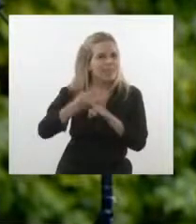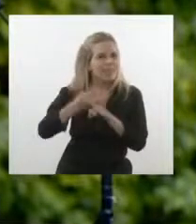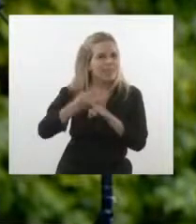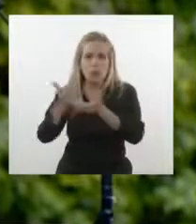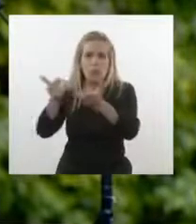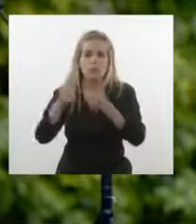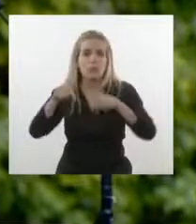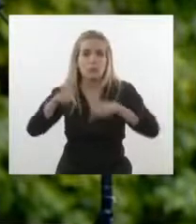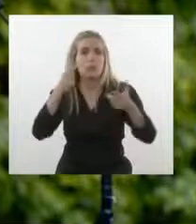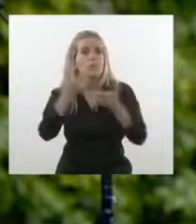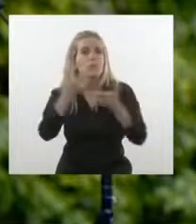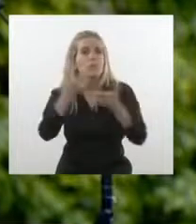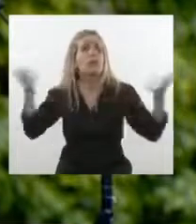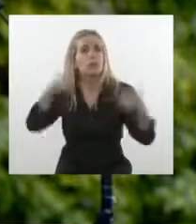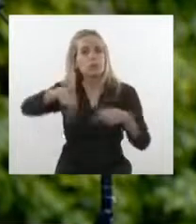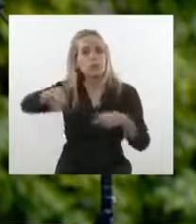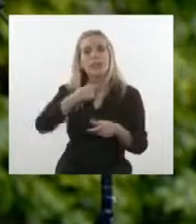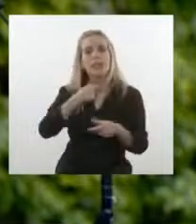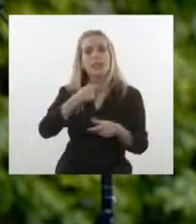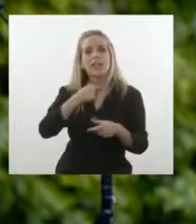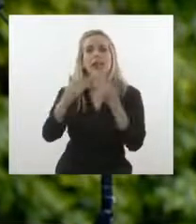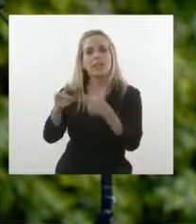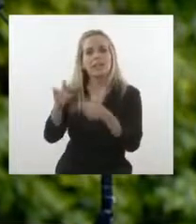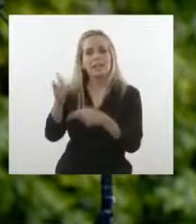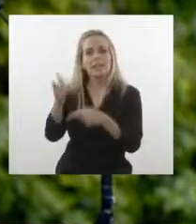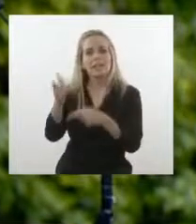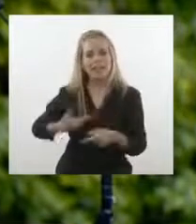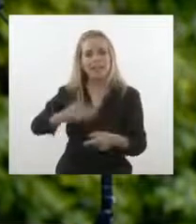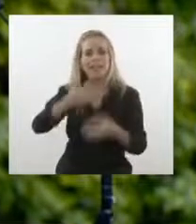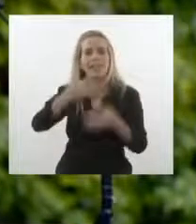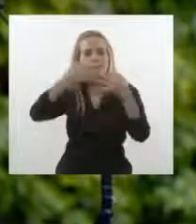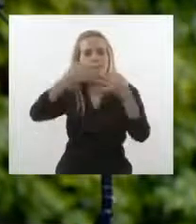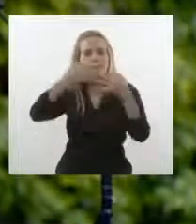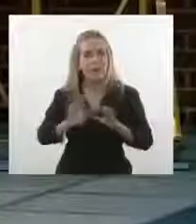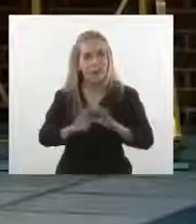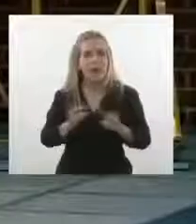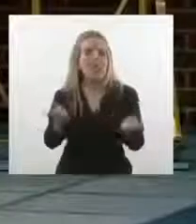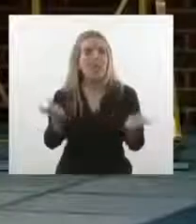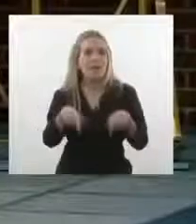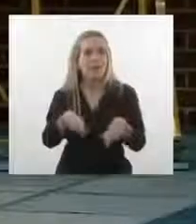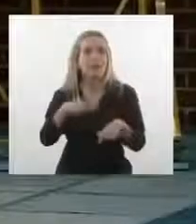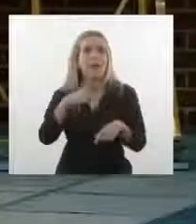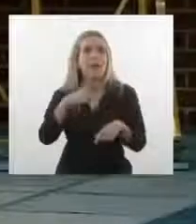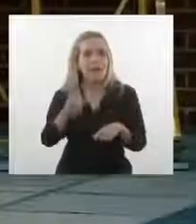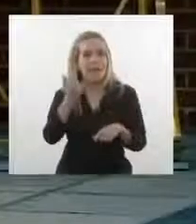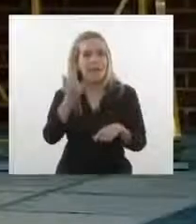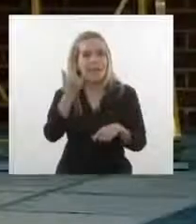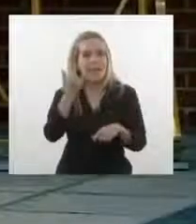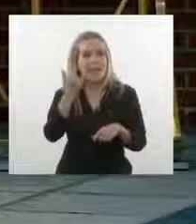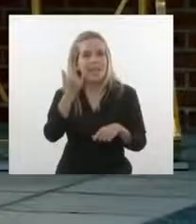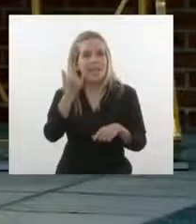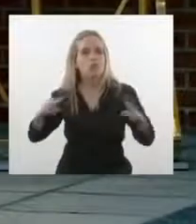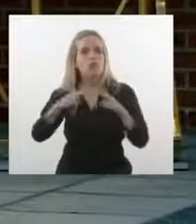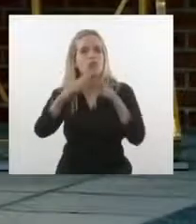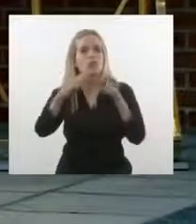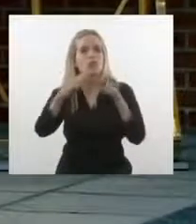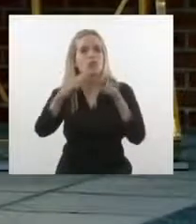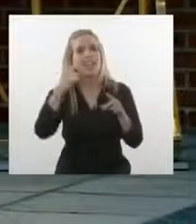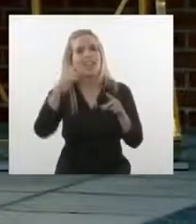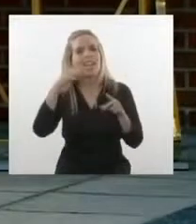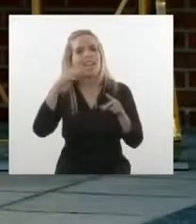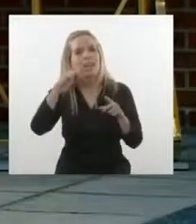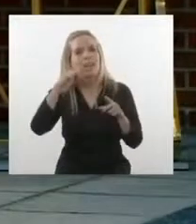darle las gracias al presidente. Y una vez más, ya lo hizo España en la cumbre iberoamericana, nuestro